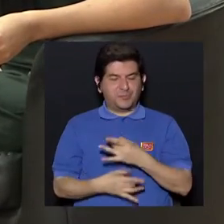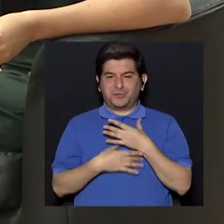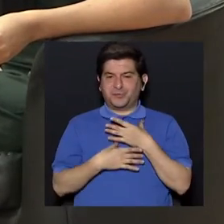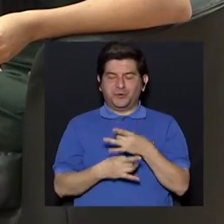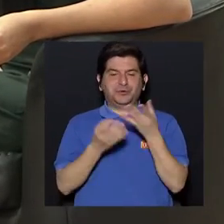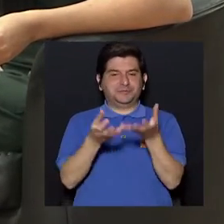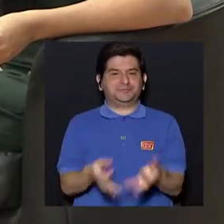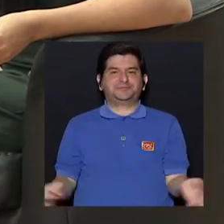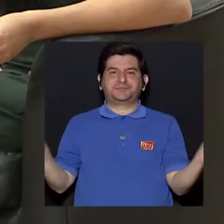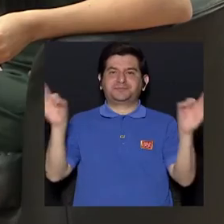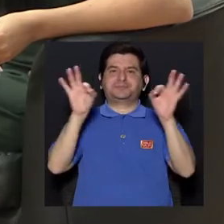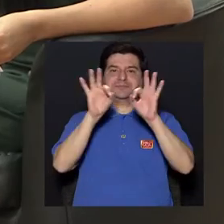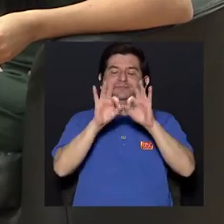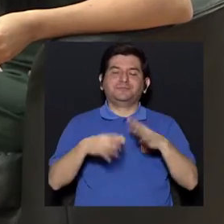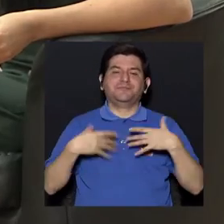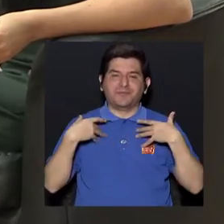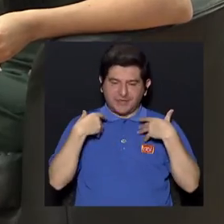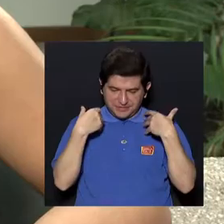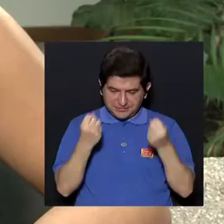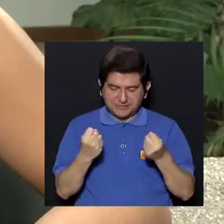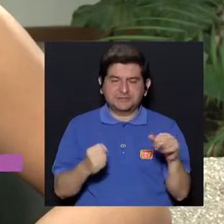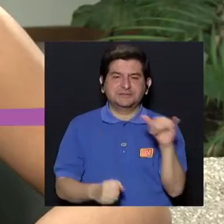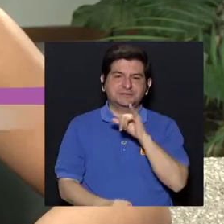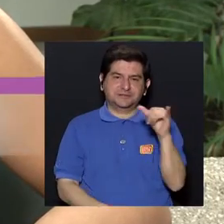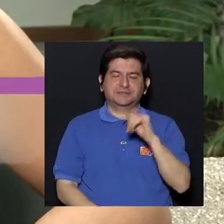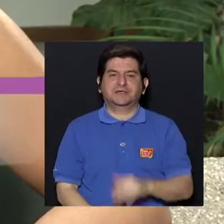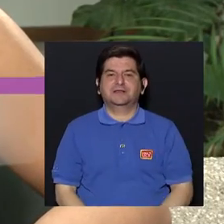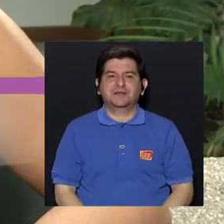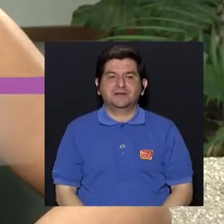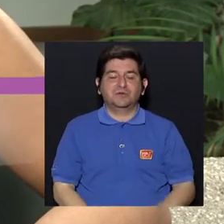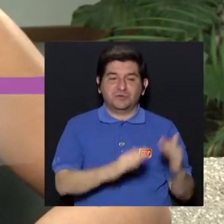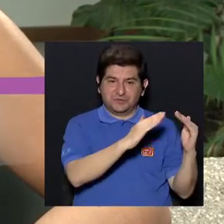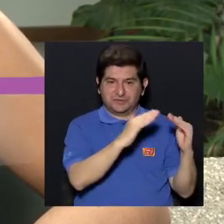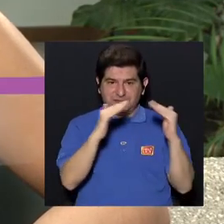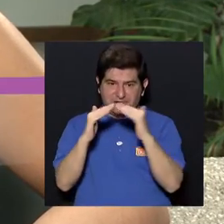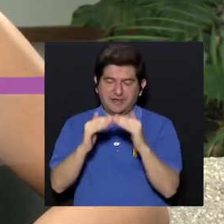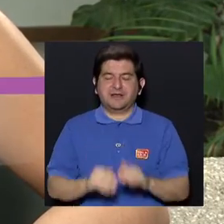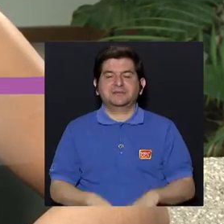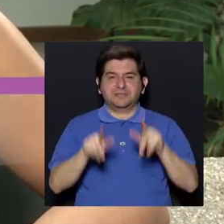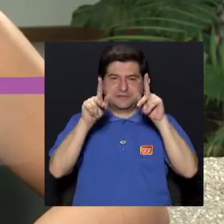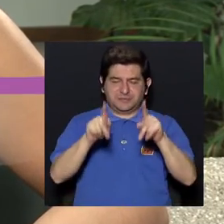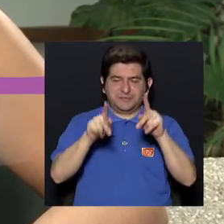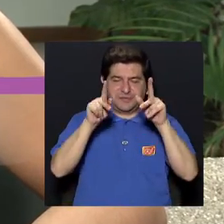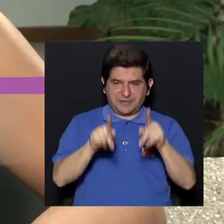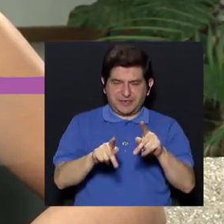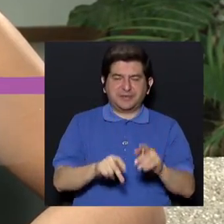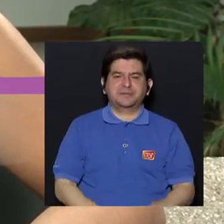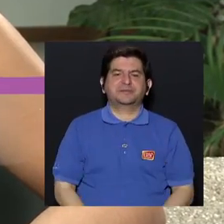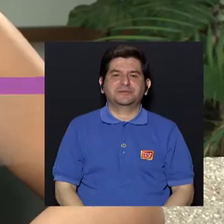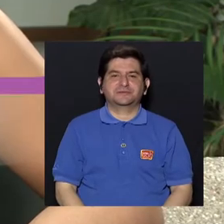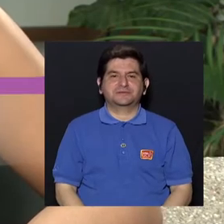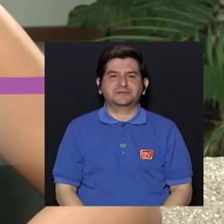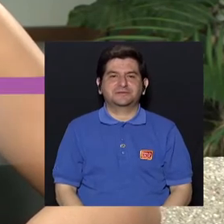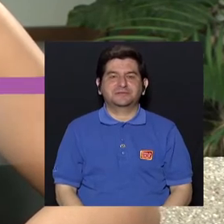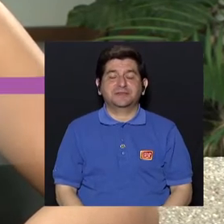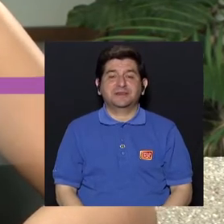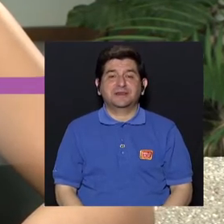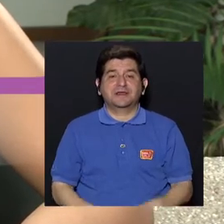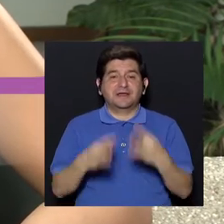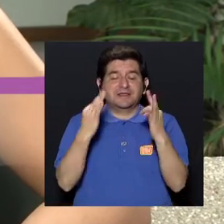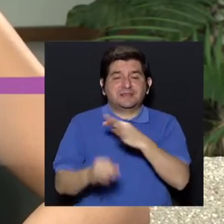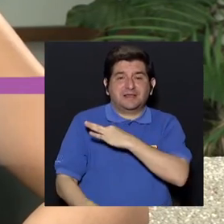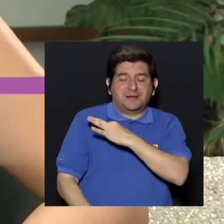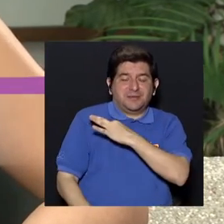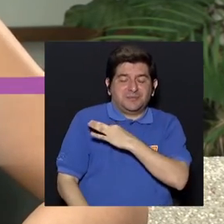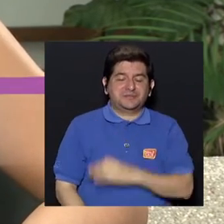interesante y muy importante para nuestra salud y también en nuestras casas para nuestros seres queridos. Y, bueno, quisimos invitar